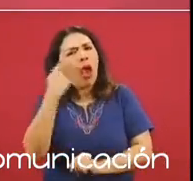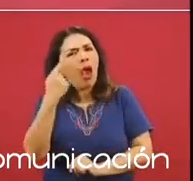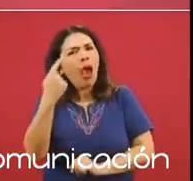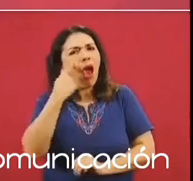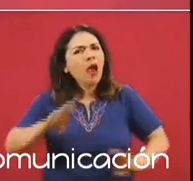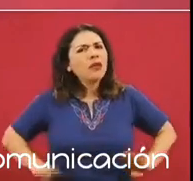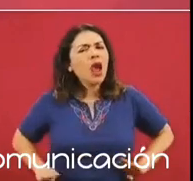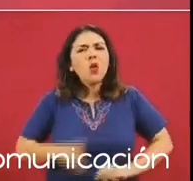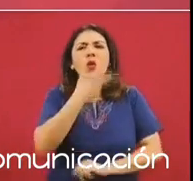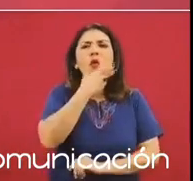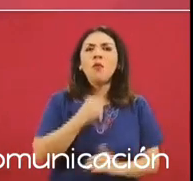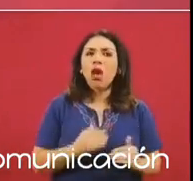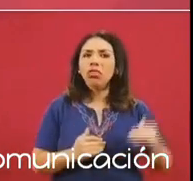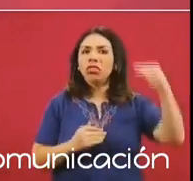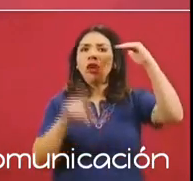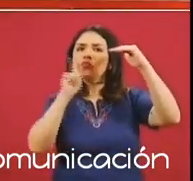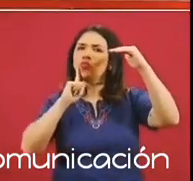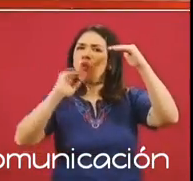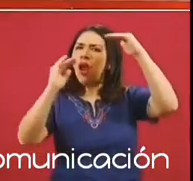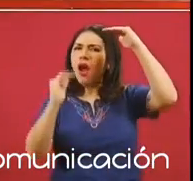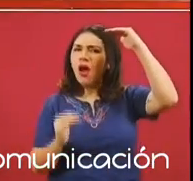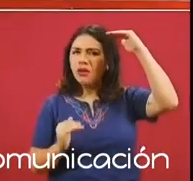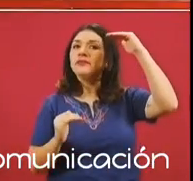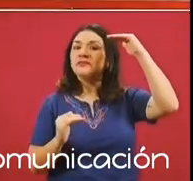entre hombres y mujeres.